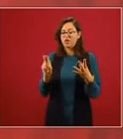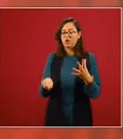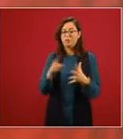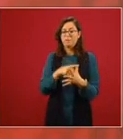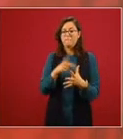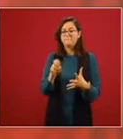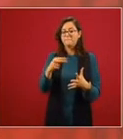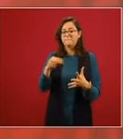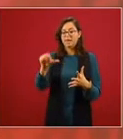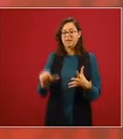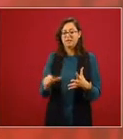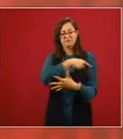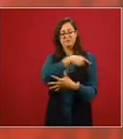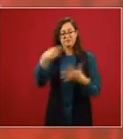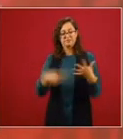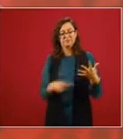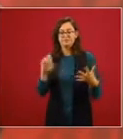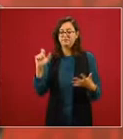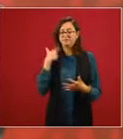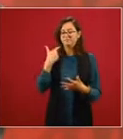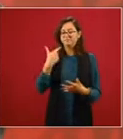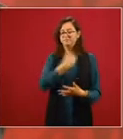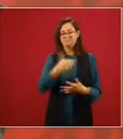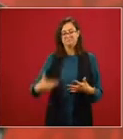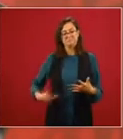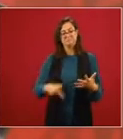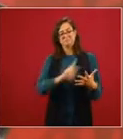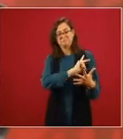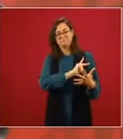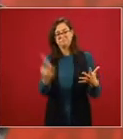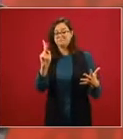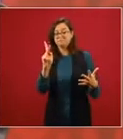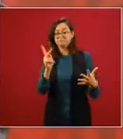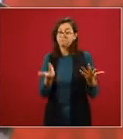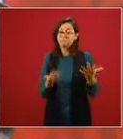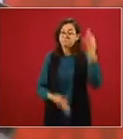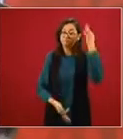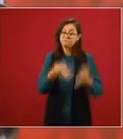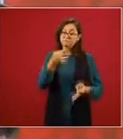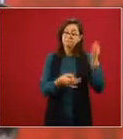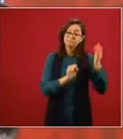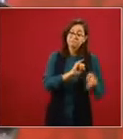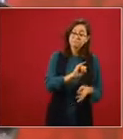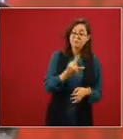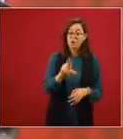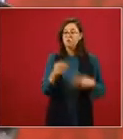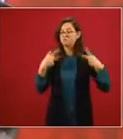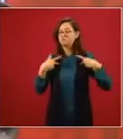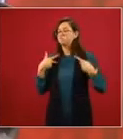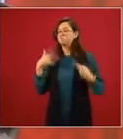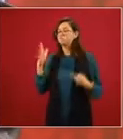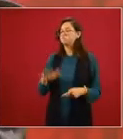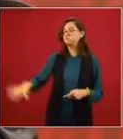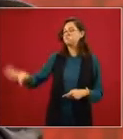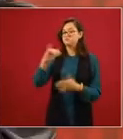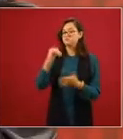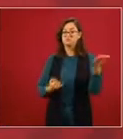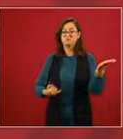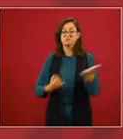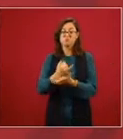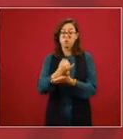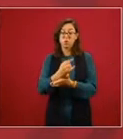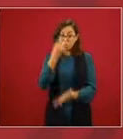y que la gente decida porque no fue un sexenio